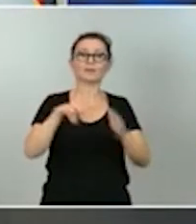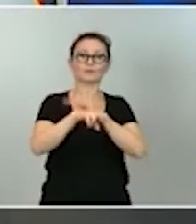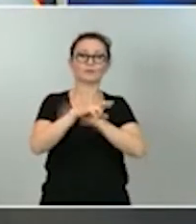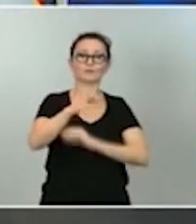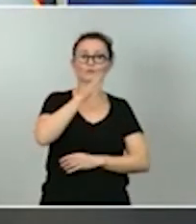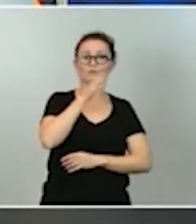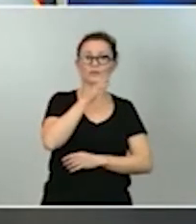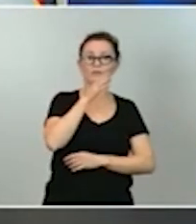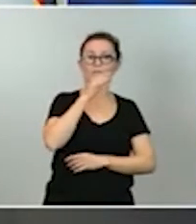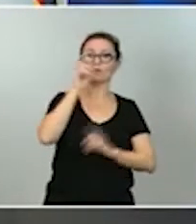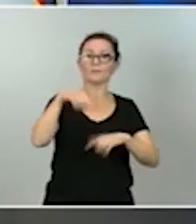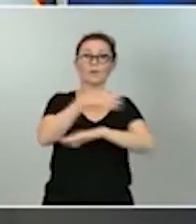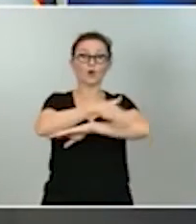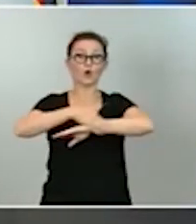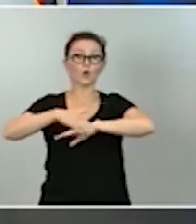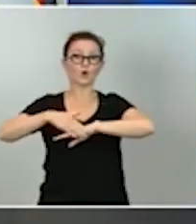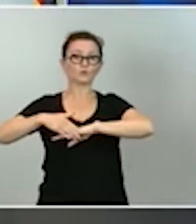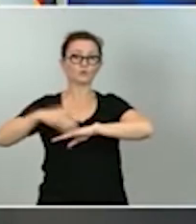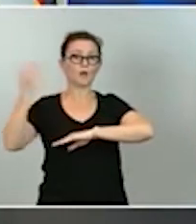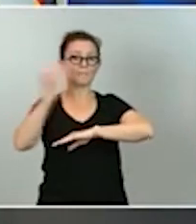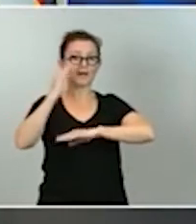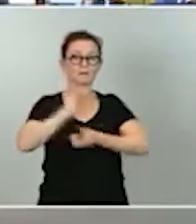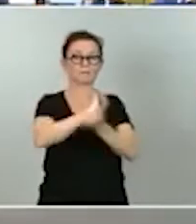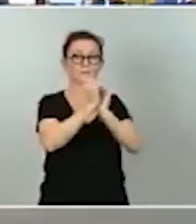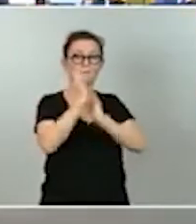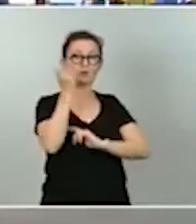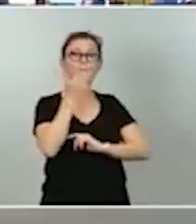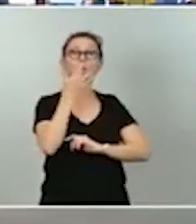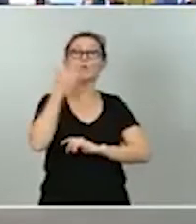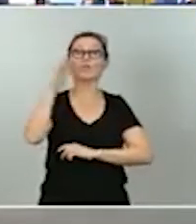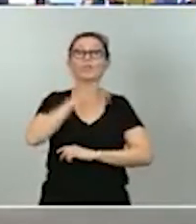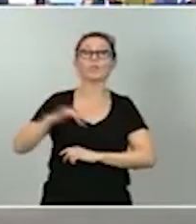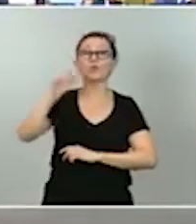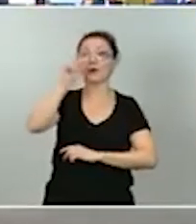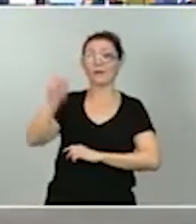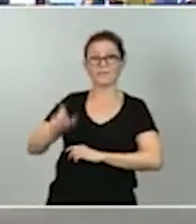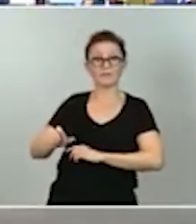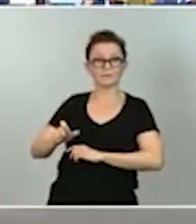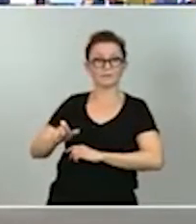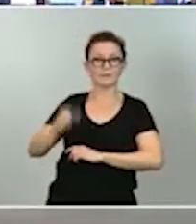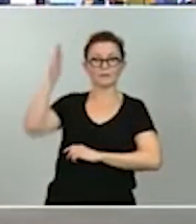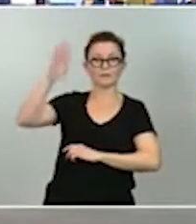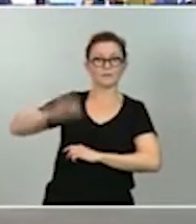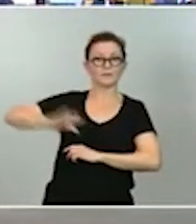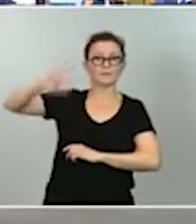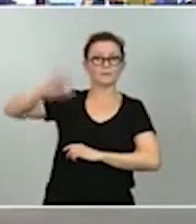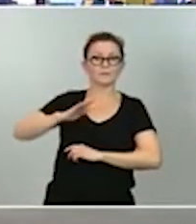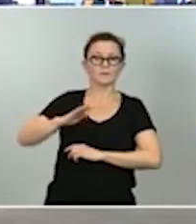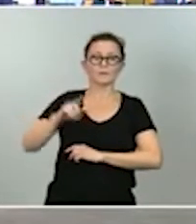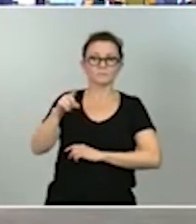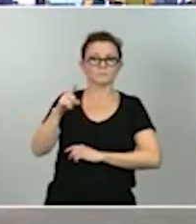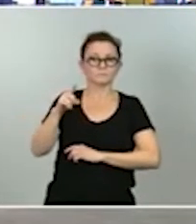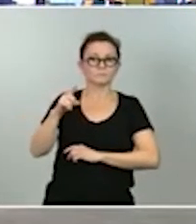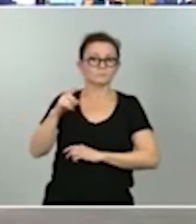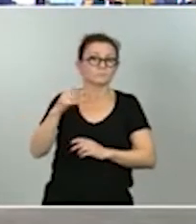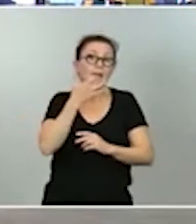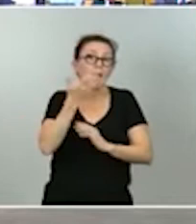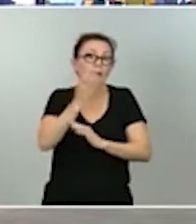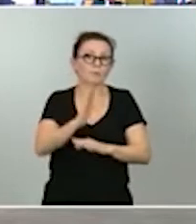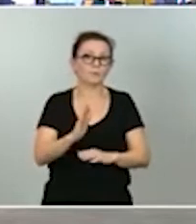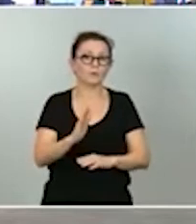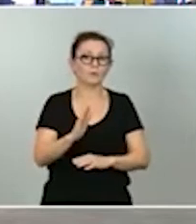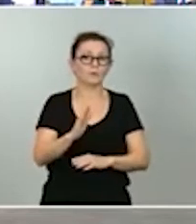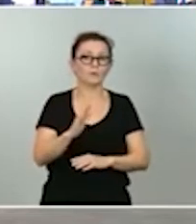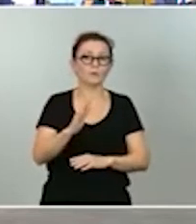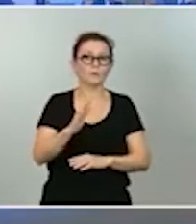costa a los efectos del cambio climático que estamos viendo en el Levante Español por poner un ejemplo no sólo expresan un compromiso ético con generaciones futuras